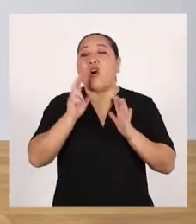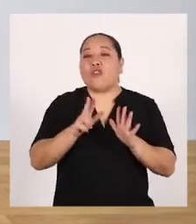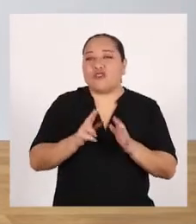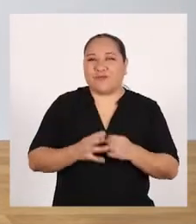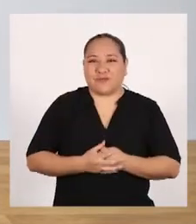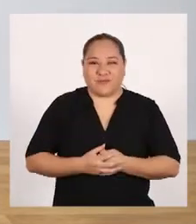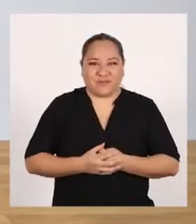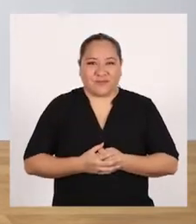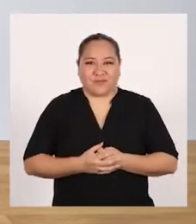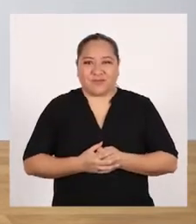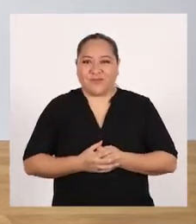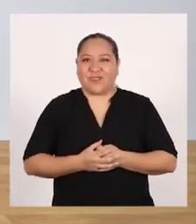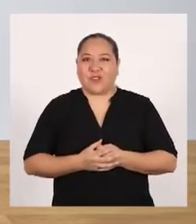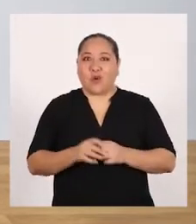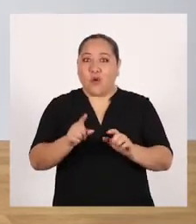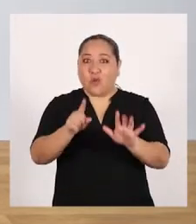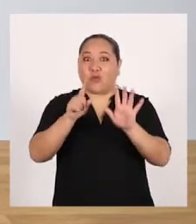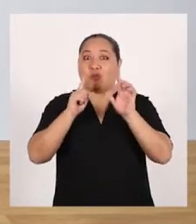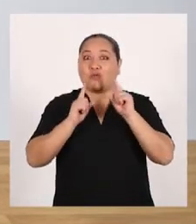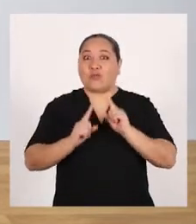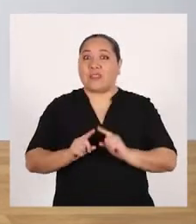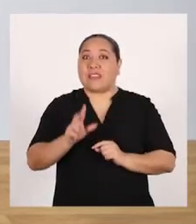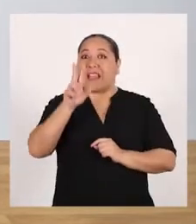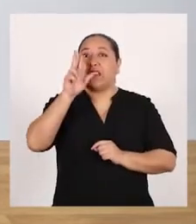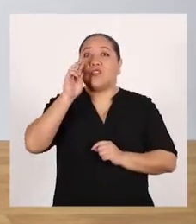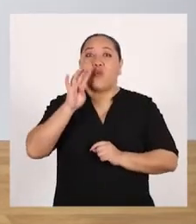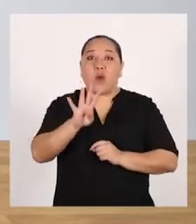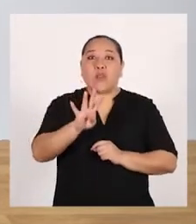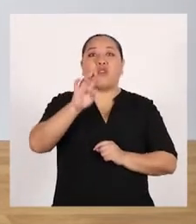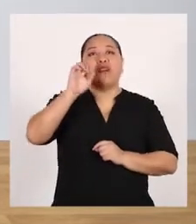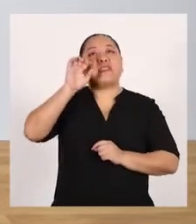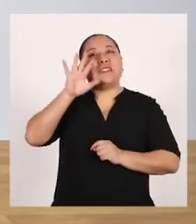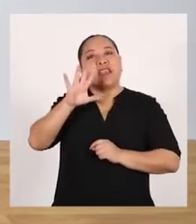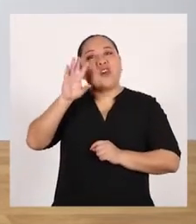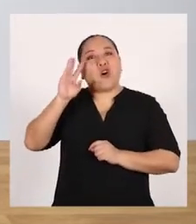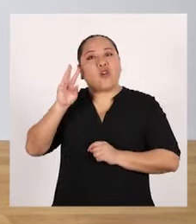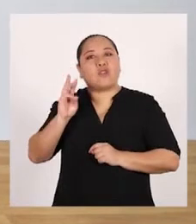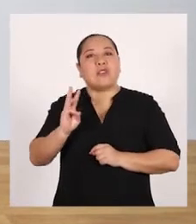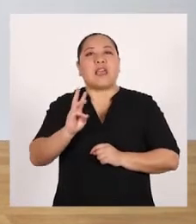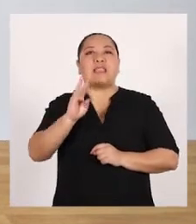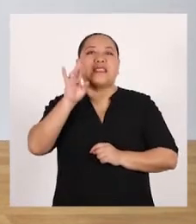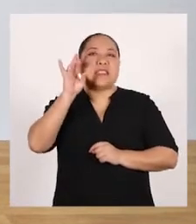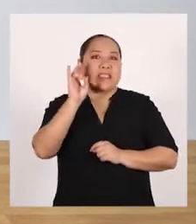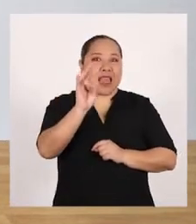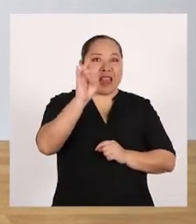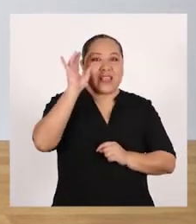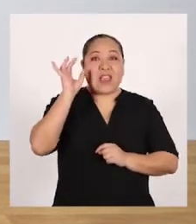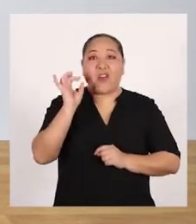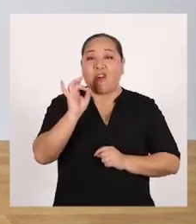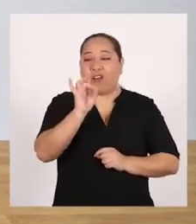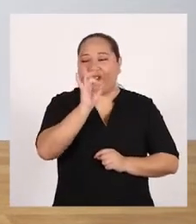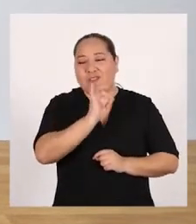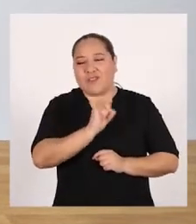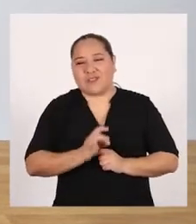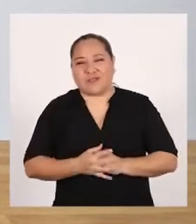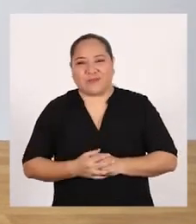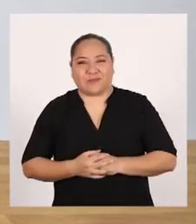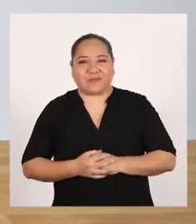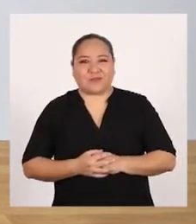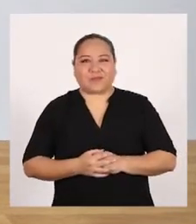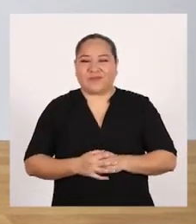7, 8. 1, 2, 3, 4, 5, 6, 7,